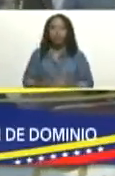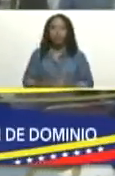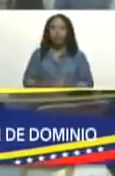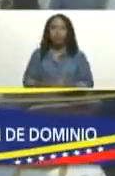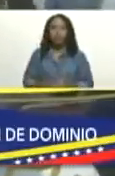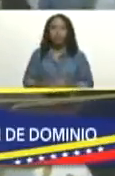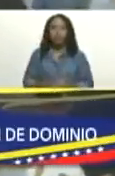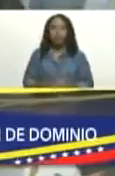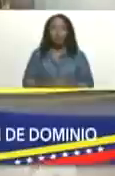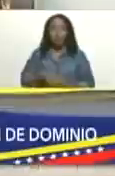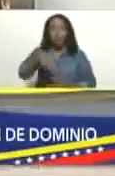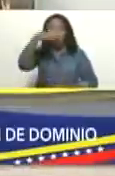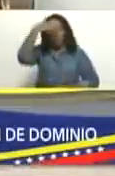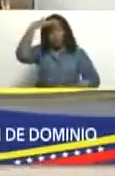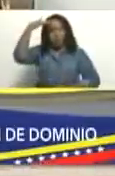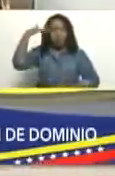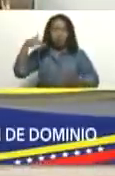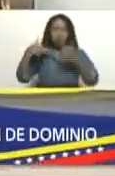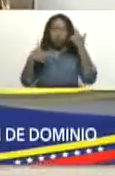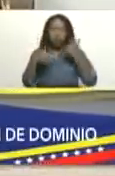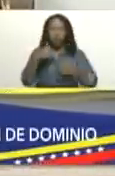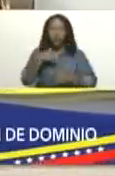Sudando por una gripe que me pegó.